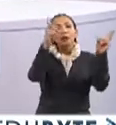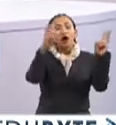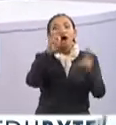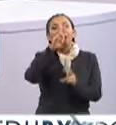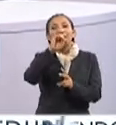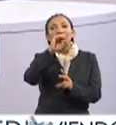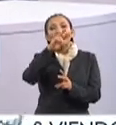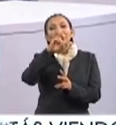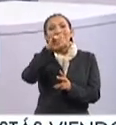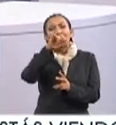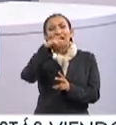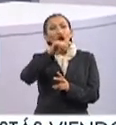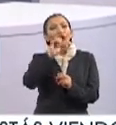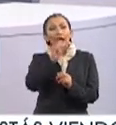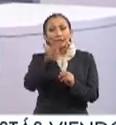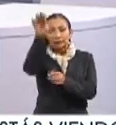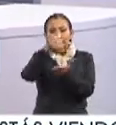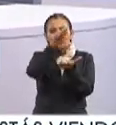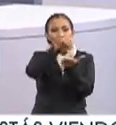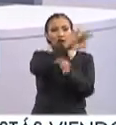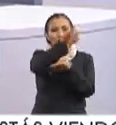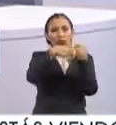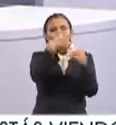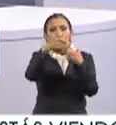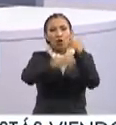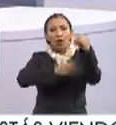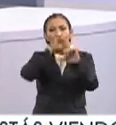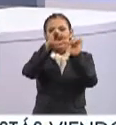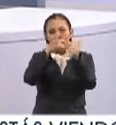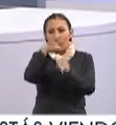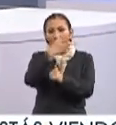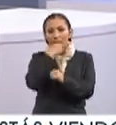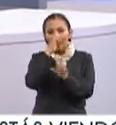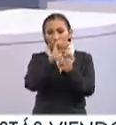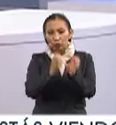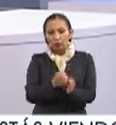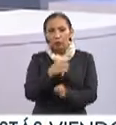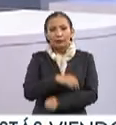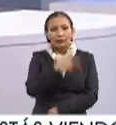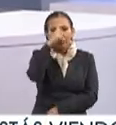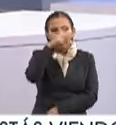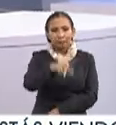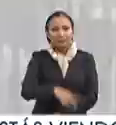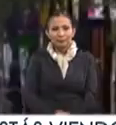Rivelino, en el que se recopilan todas las obras artísticas de este escultor mexicano.